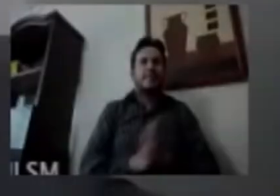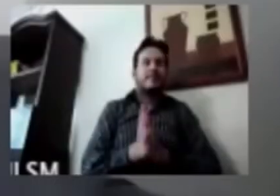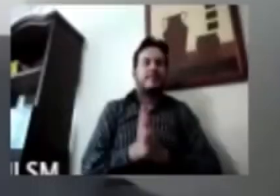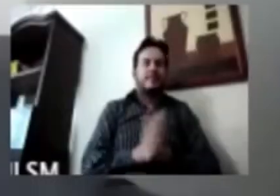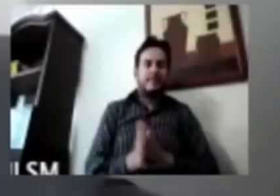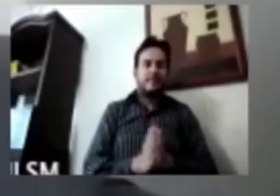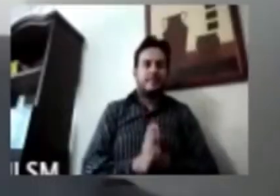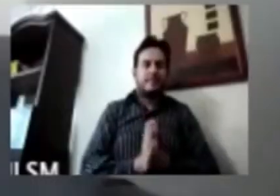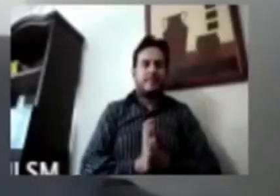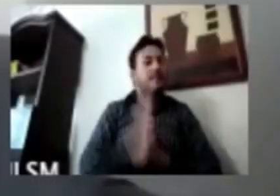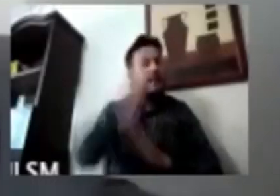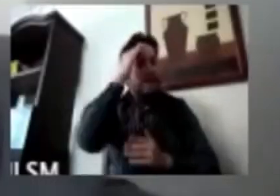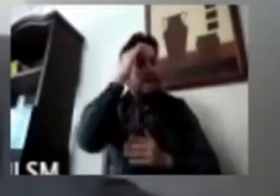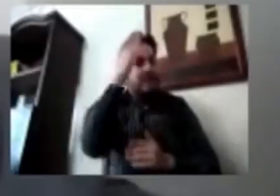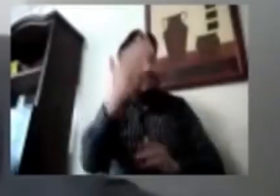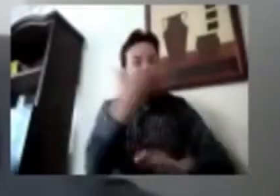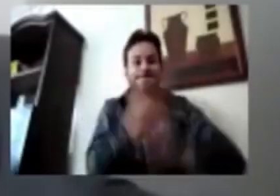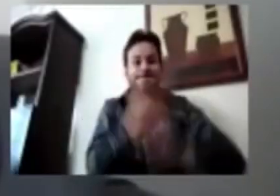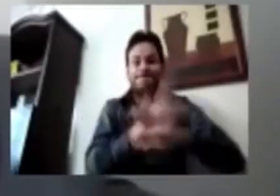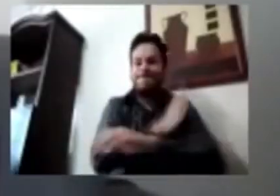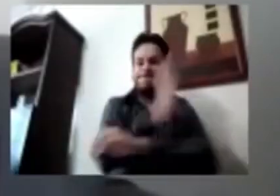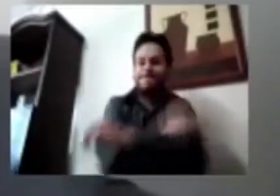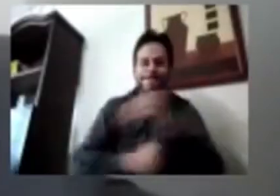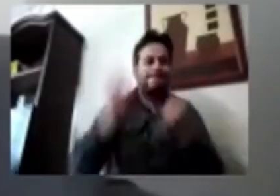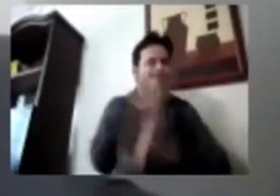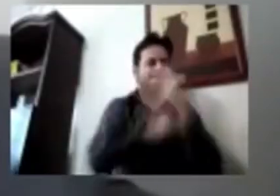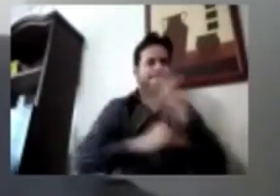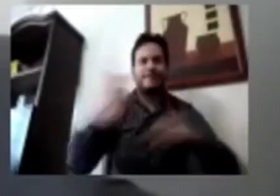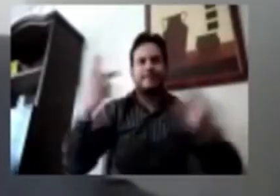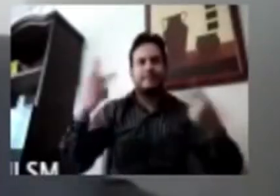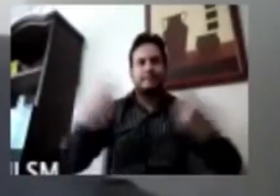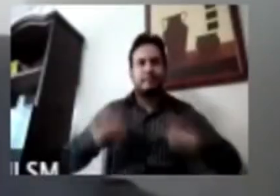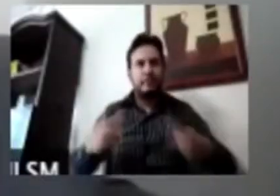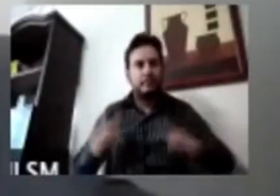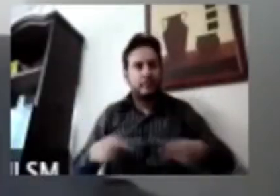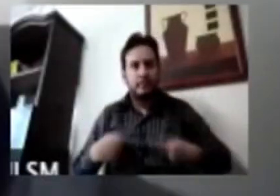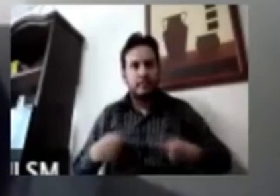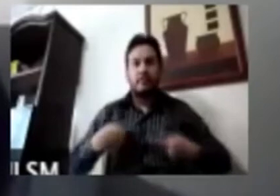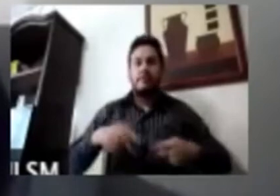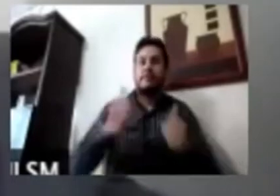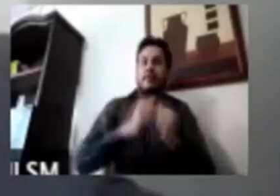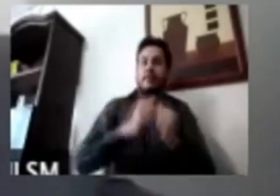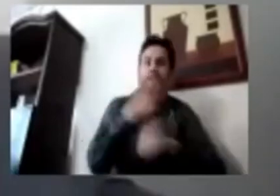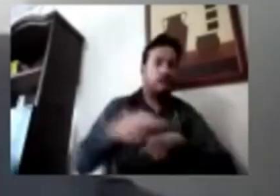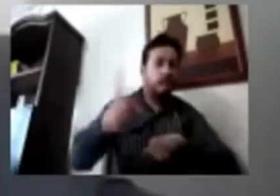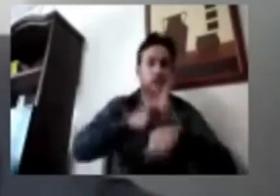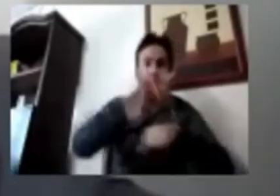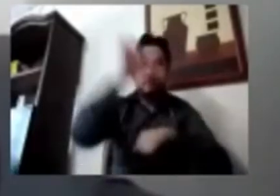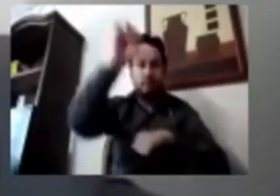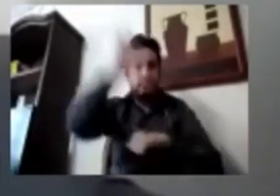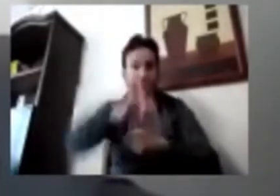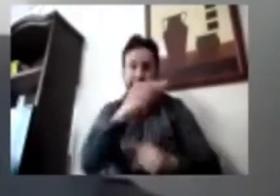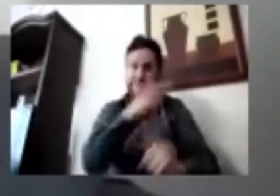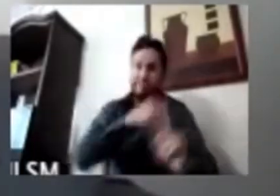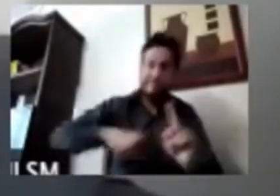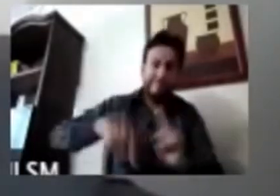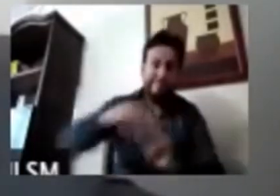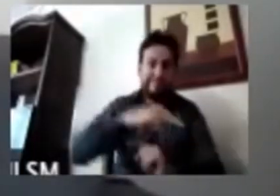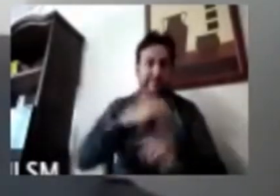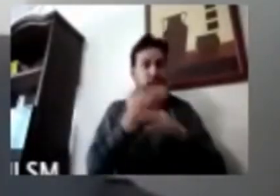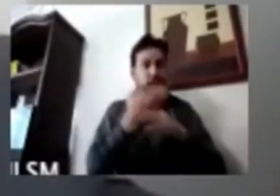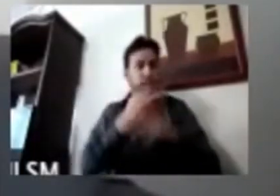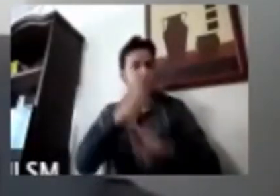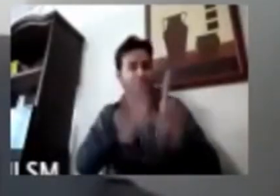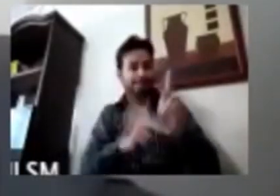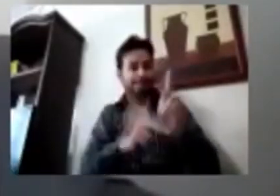Muy buenas tardes a todas las personas que nos acompañan el día de hoy en este conversatorio que hemos organizado el Consejo Nacional para